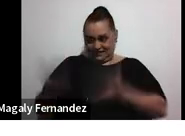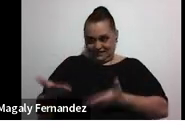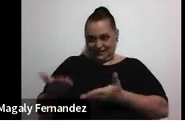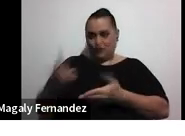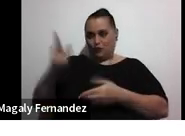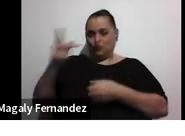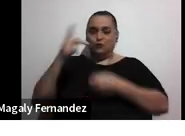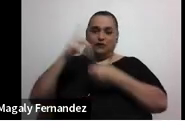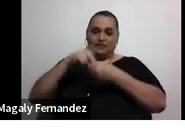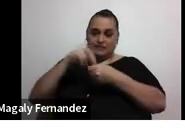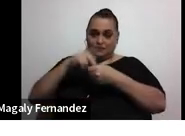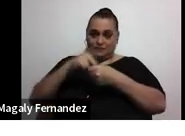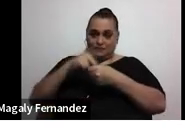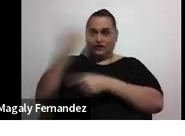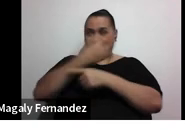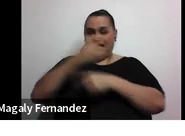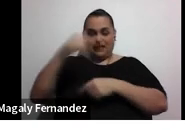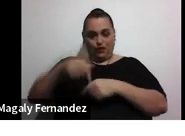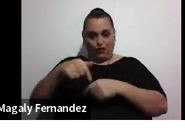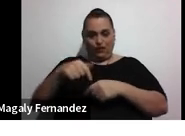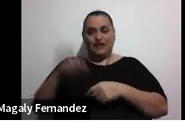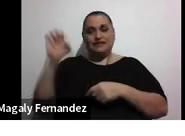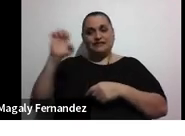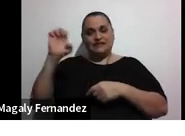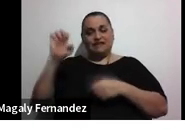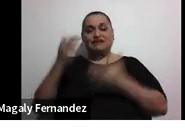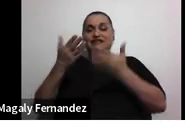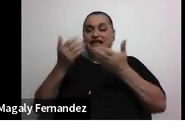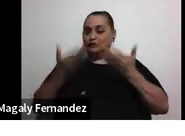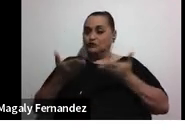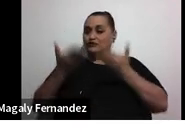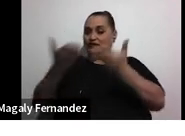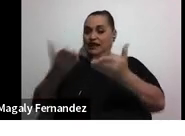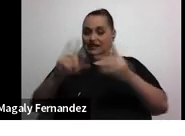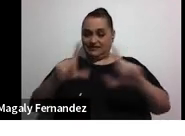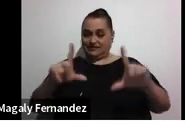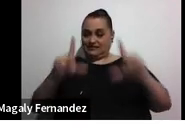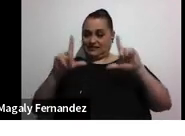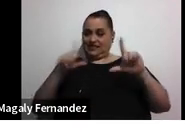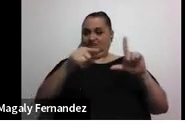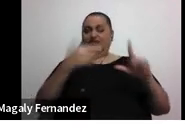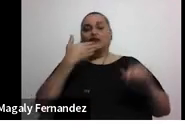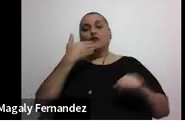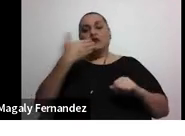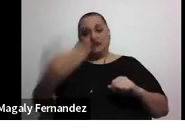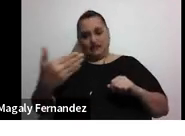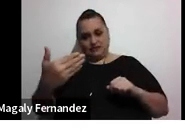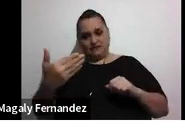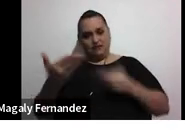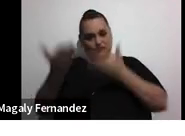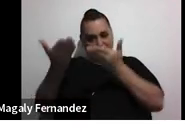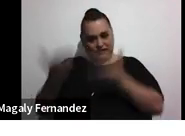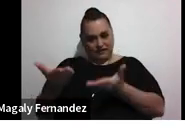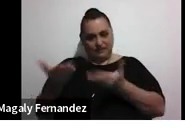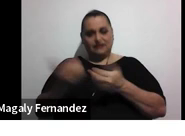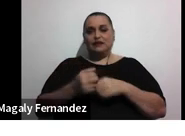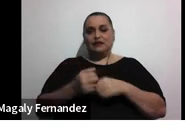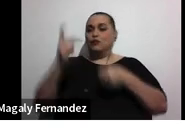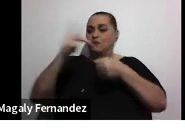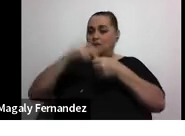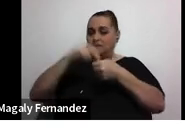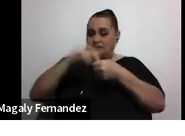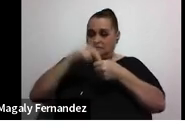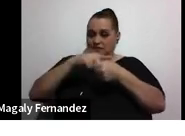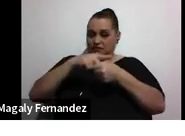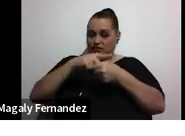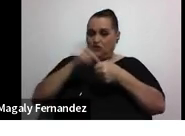participación del día de hoy Esteban queremos otorgarte este certificado de agradecimiento por la participación